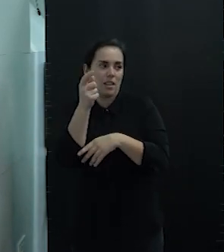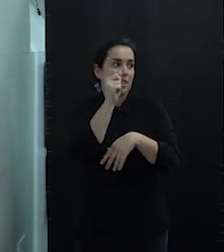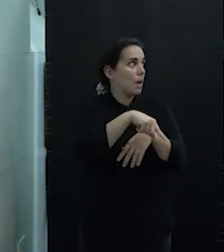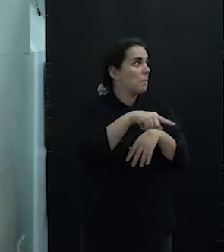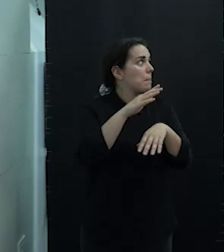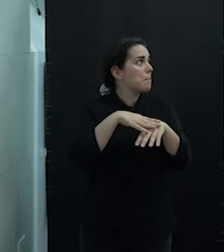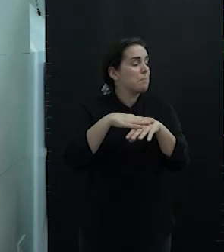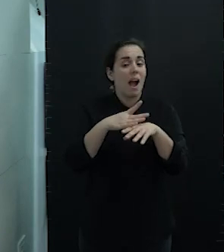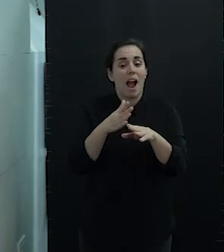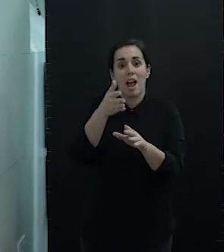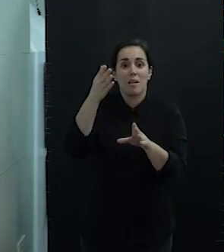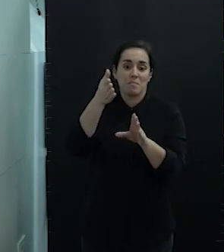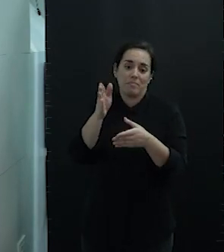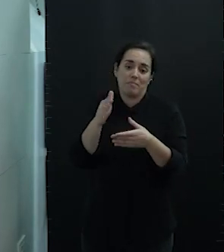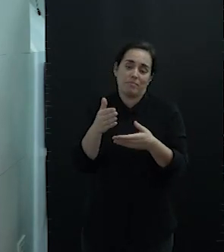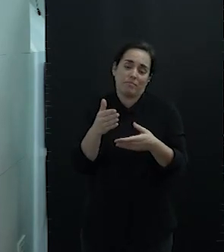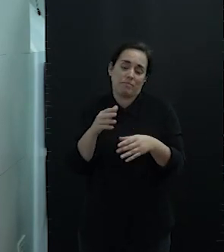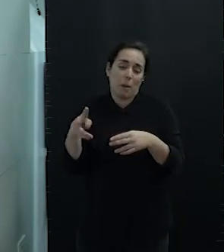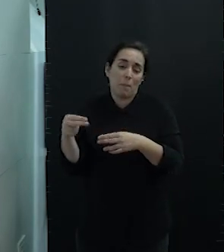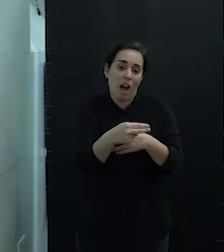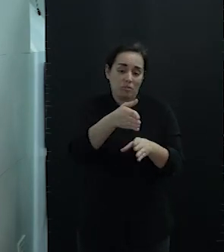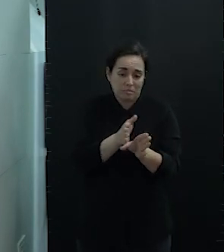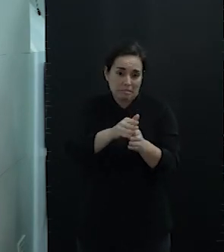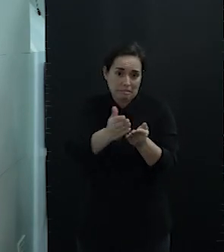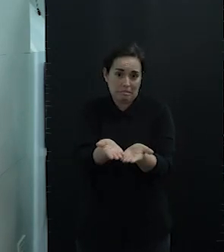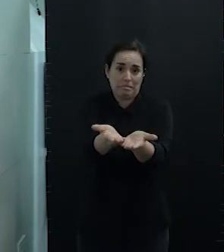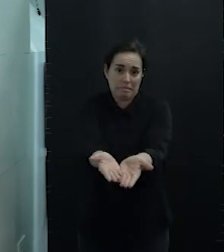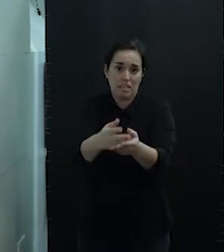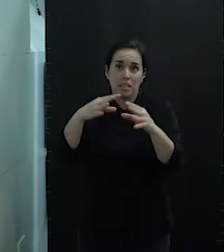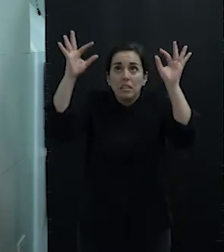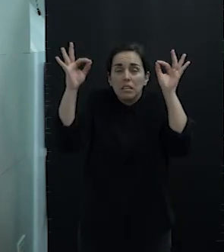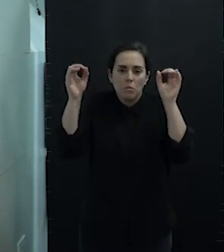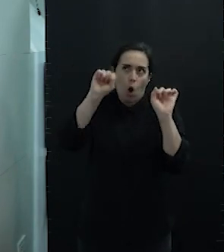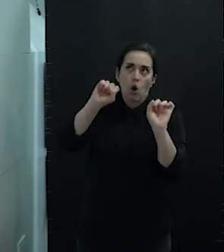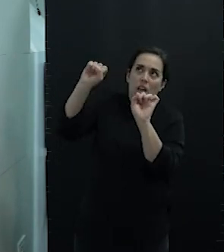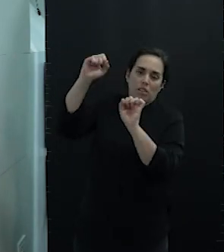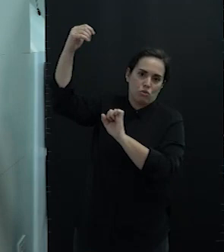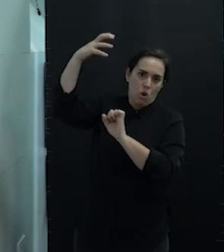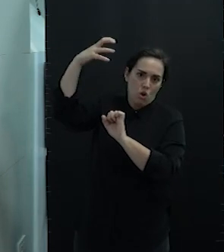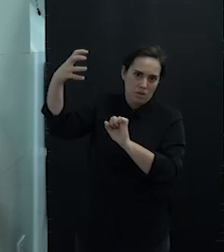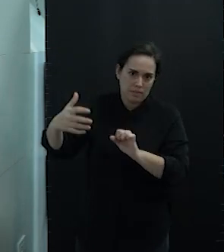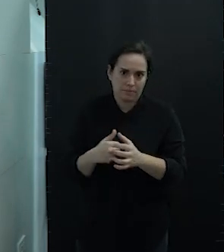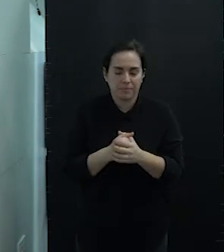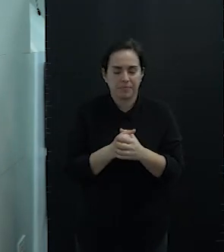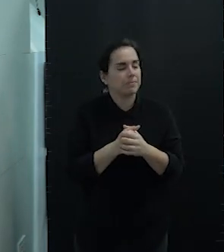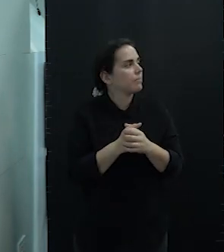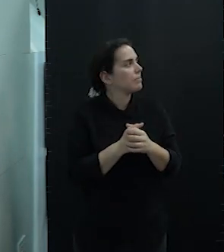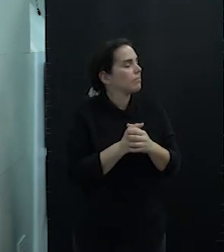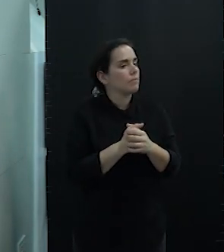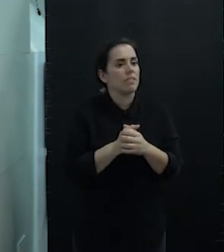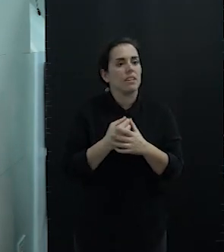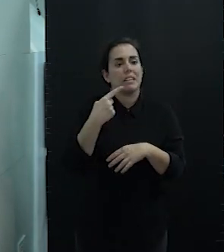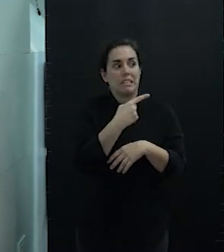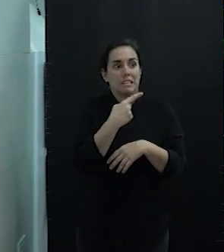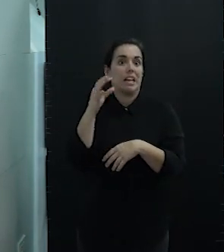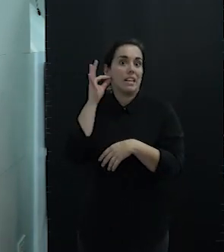sin que la solajera les dejara la cabeza como nos la dejan entonces Nerea nos ha traído con todo el amor